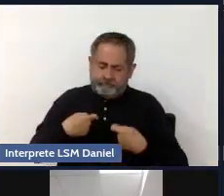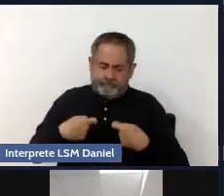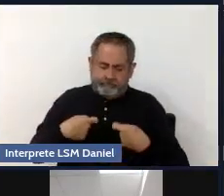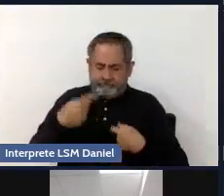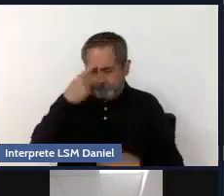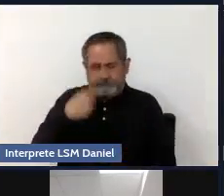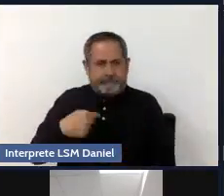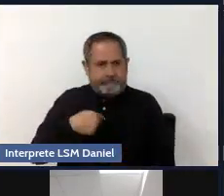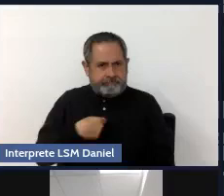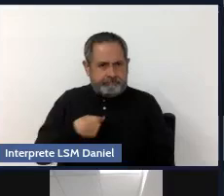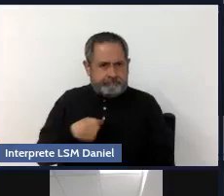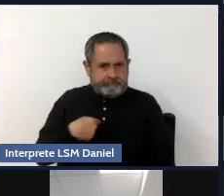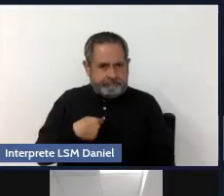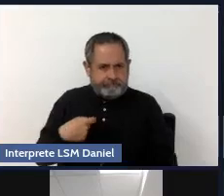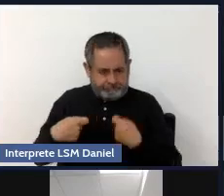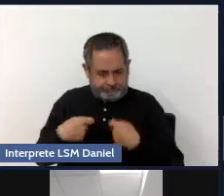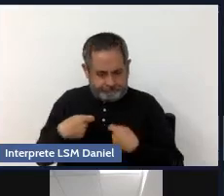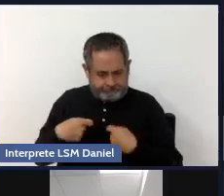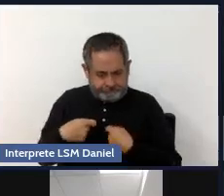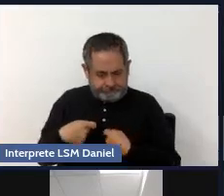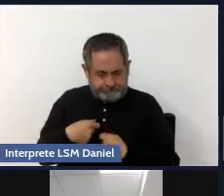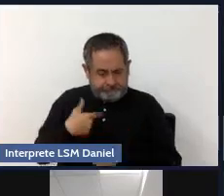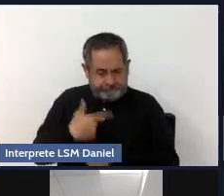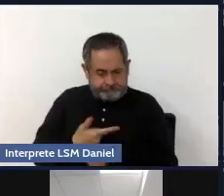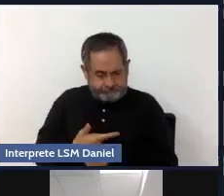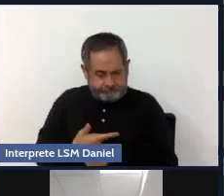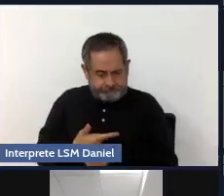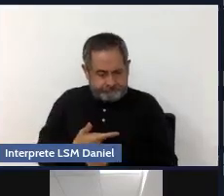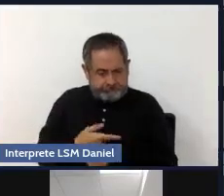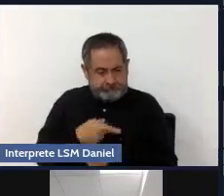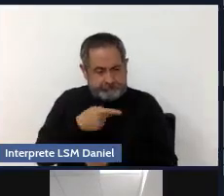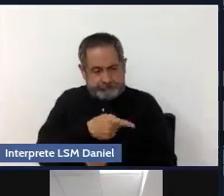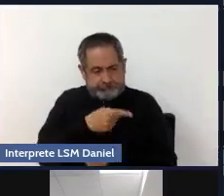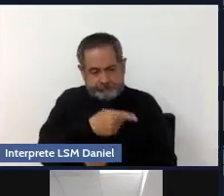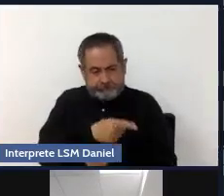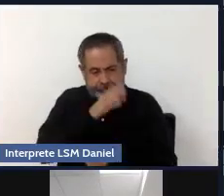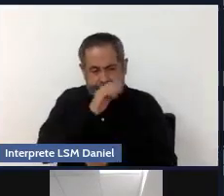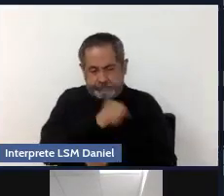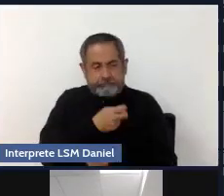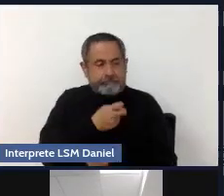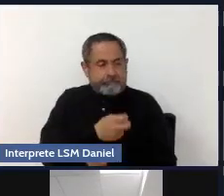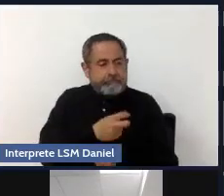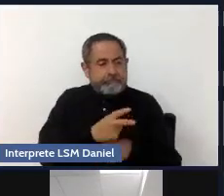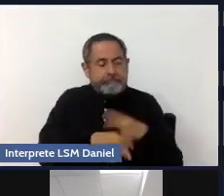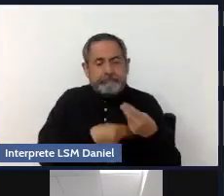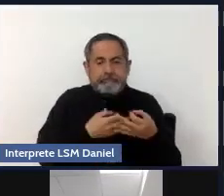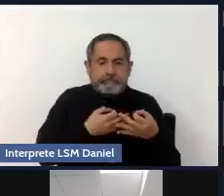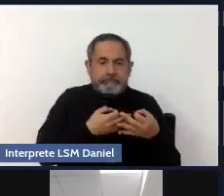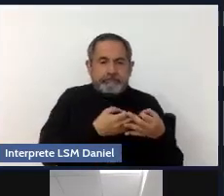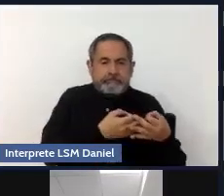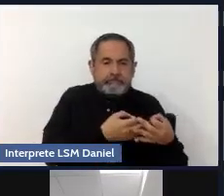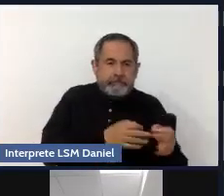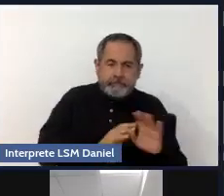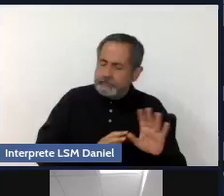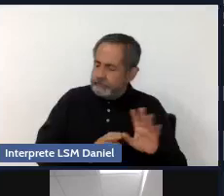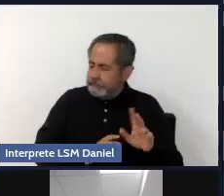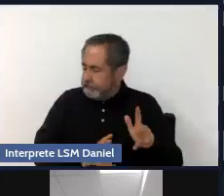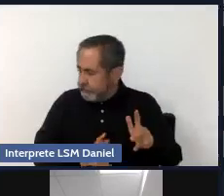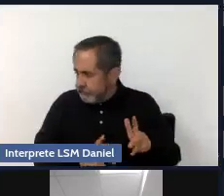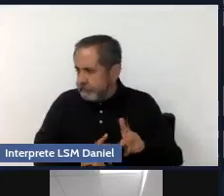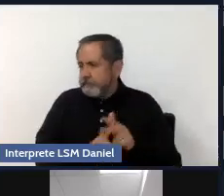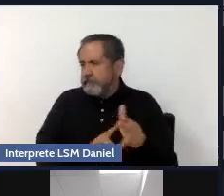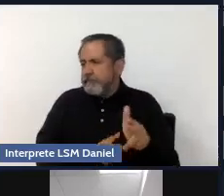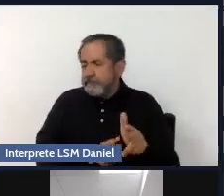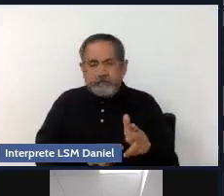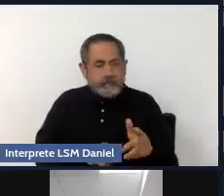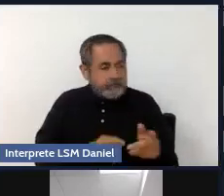identificar cuando, por ejemplo, alguna situación que me haya sucedido y me detona una